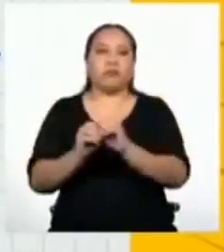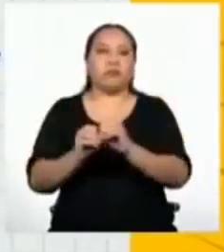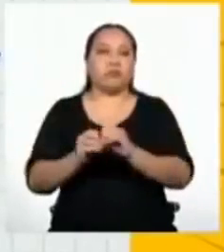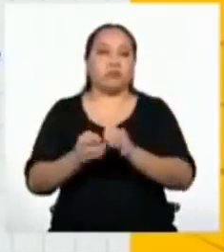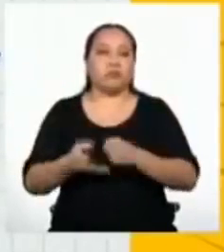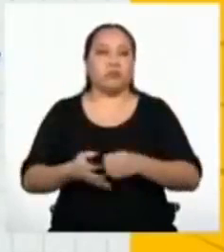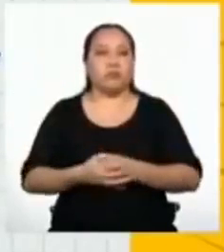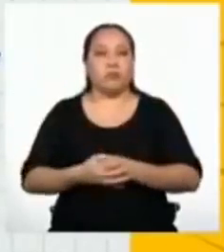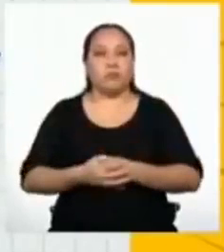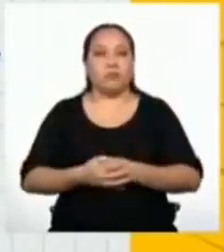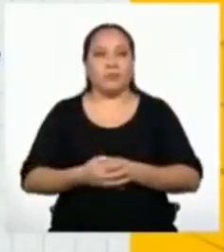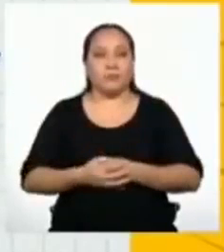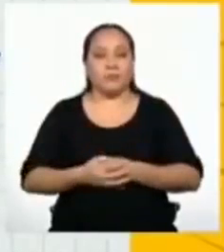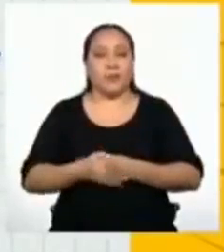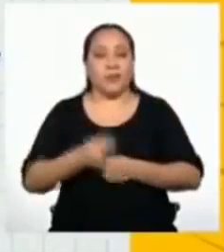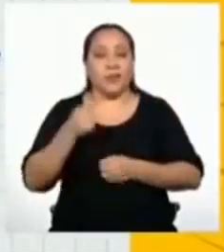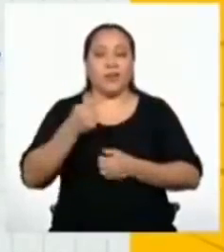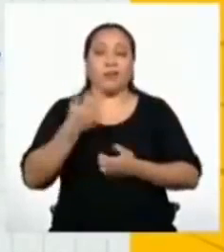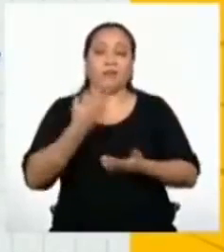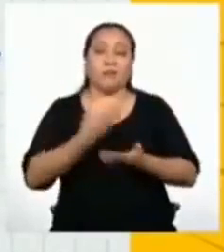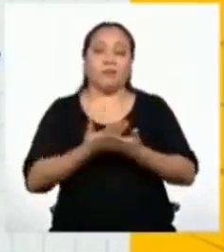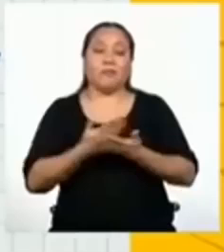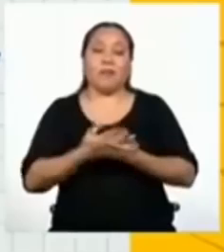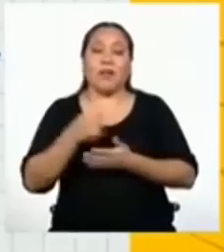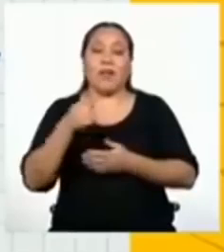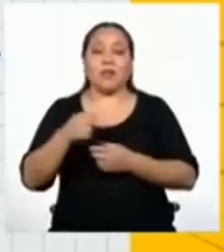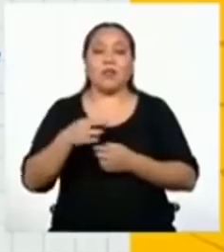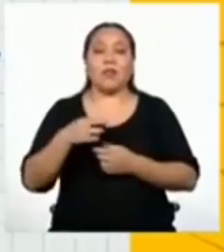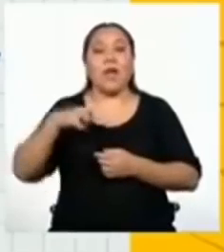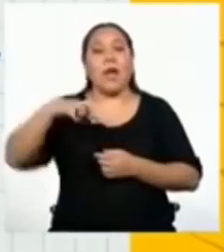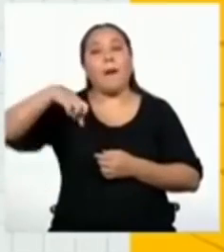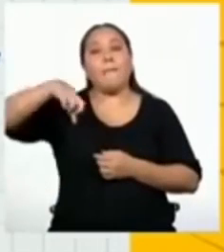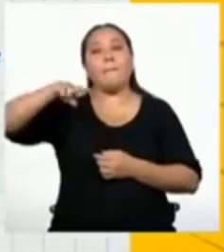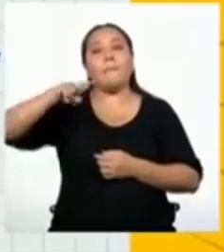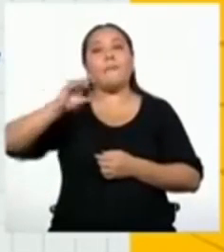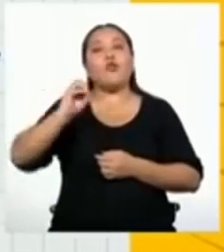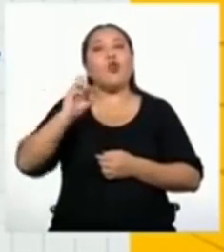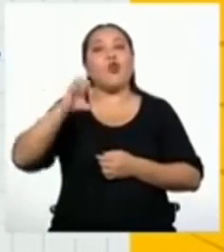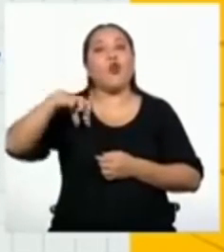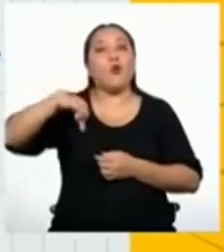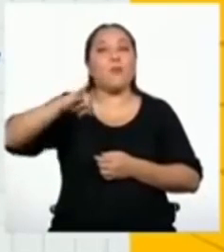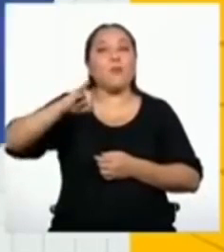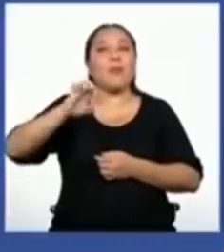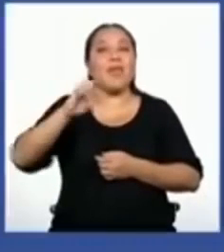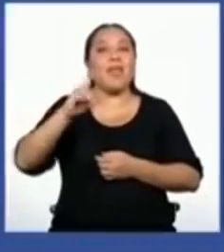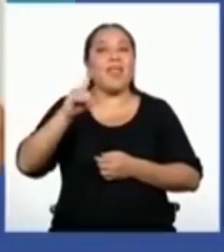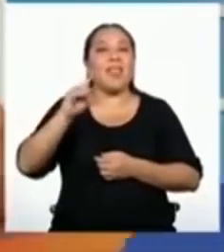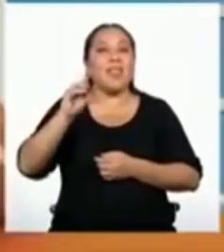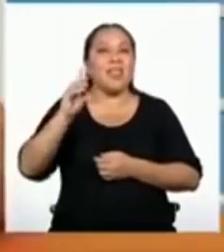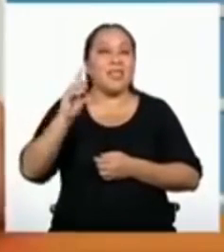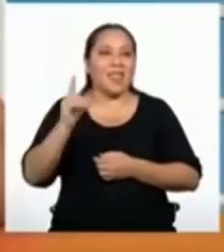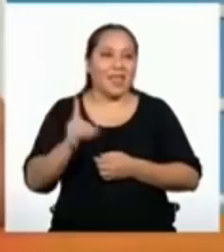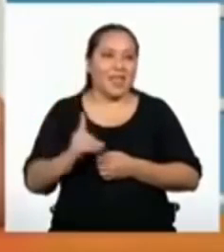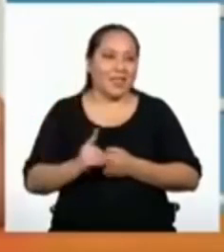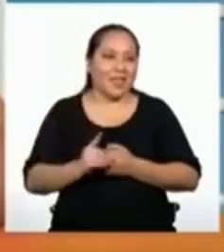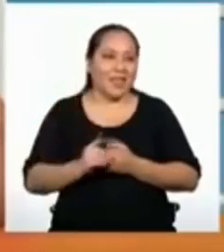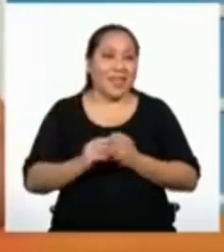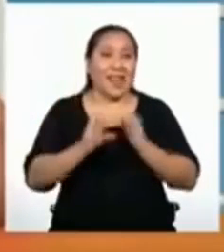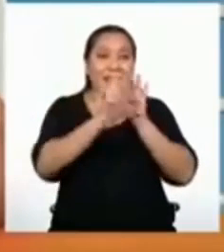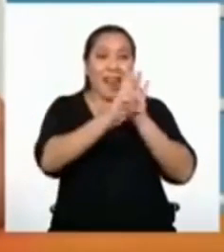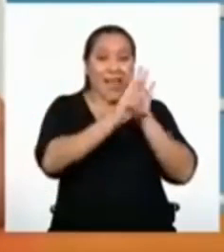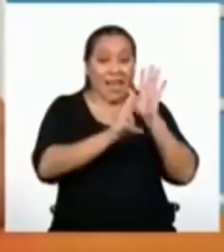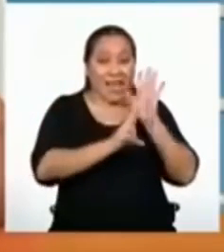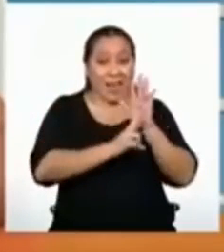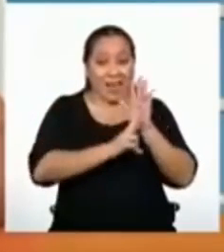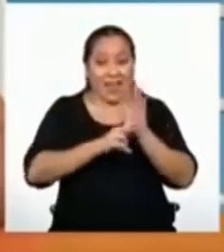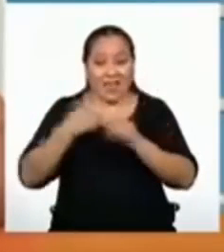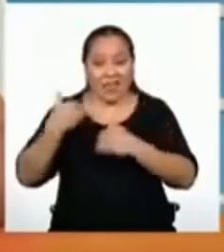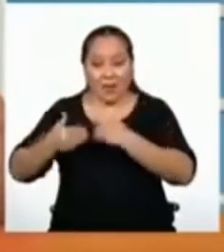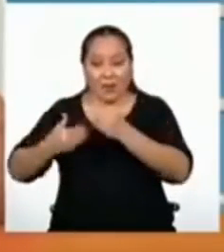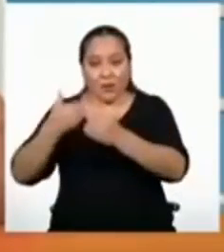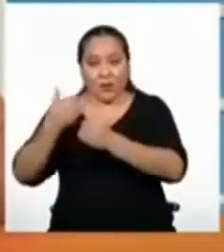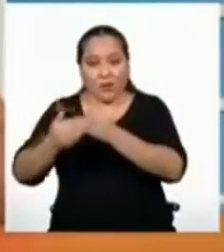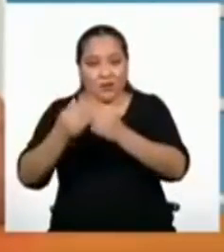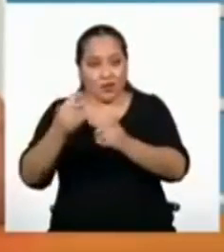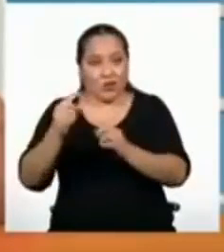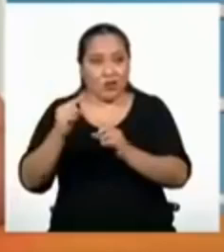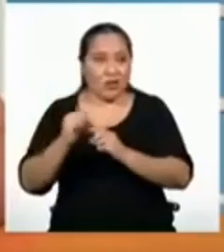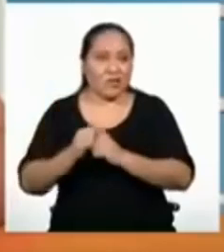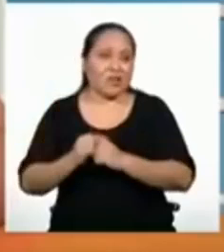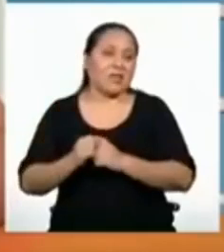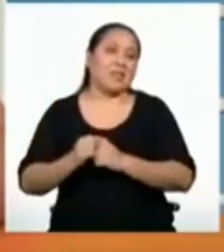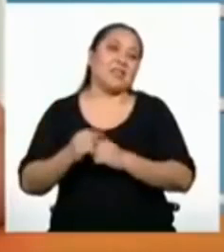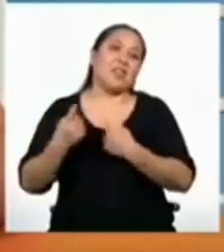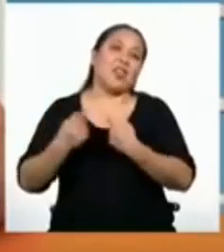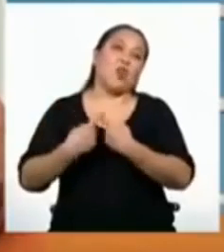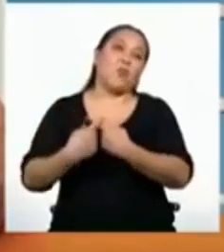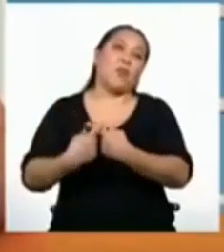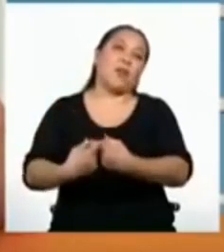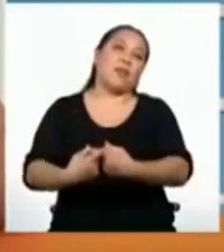¡Confirmado! Esa es una propiedad de las progresiones geométricas. Ahora, para entender otra propiedad